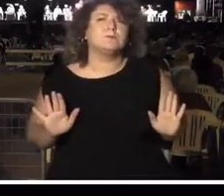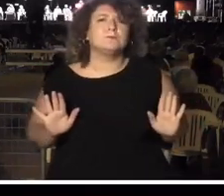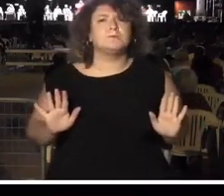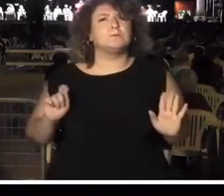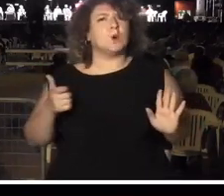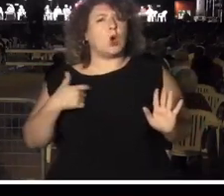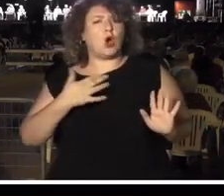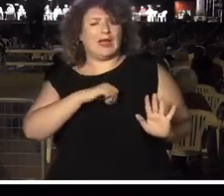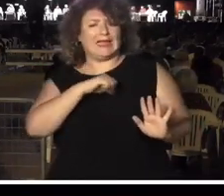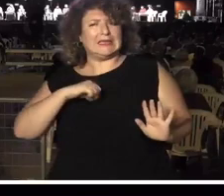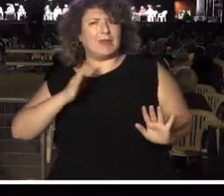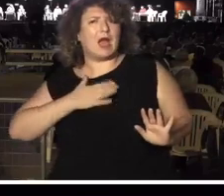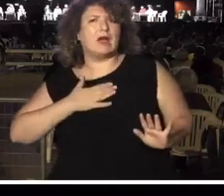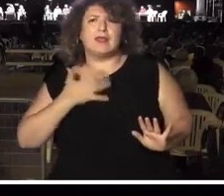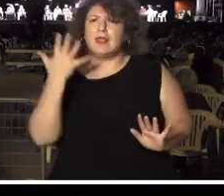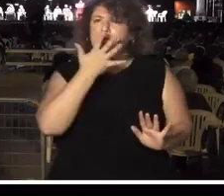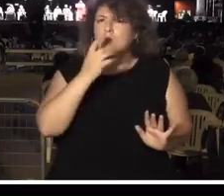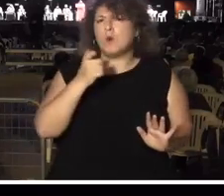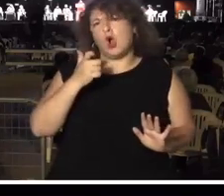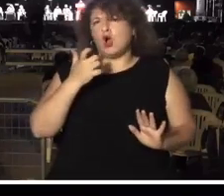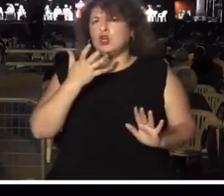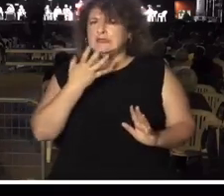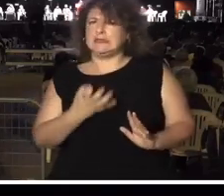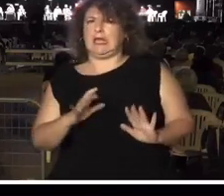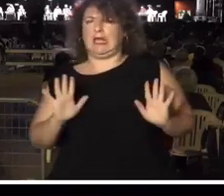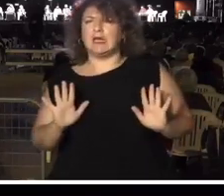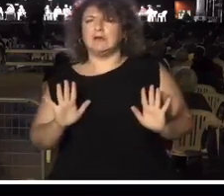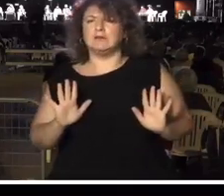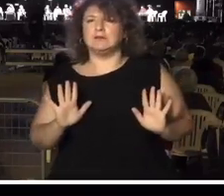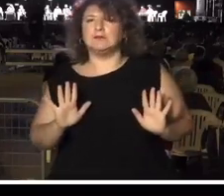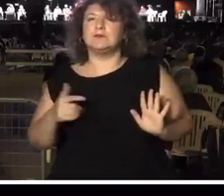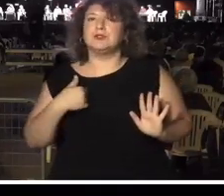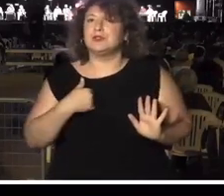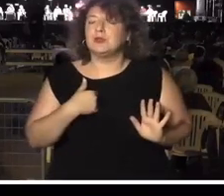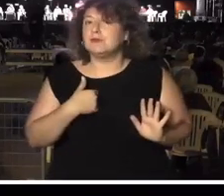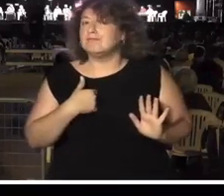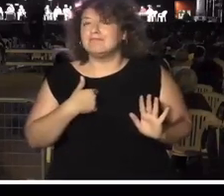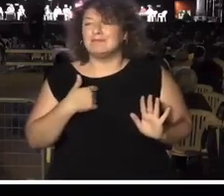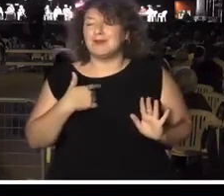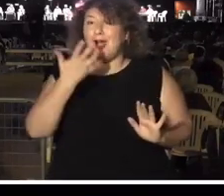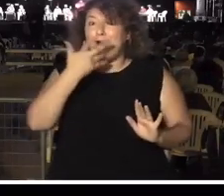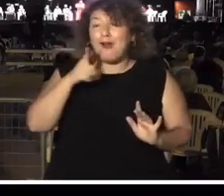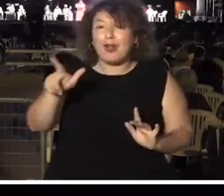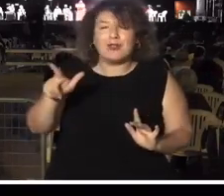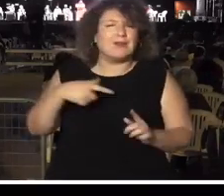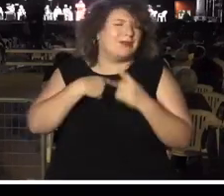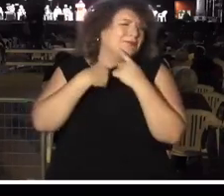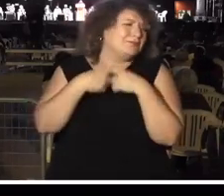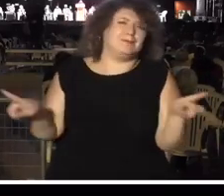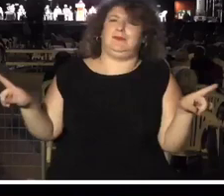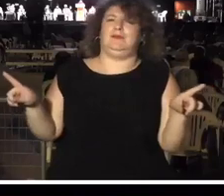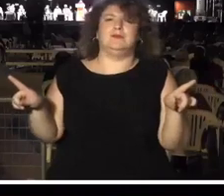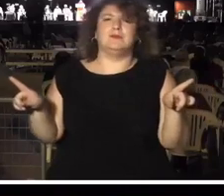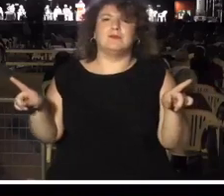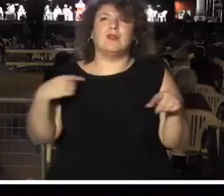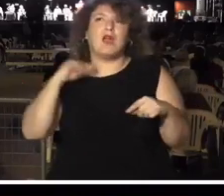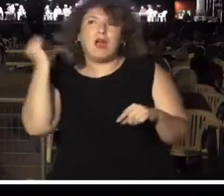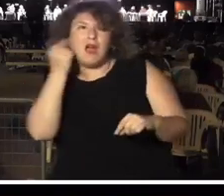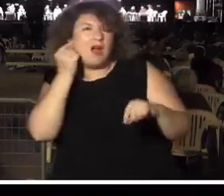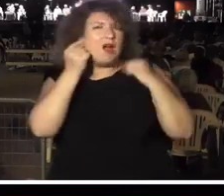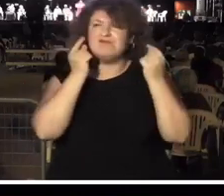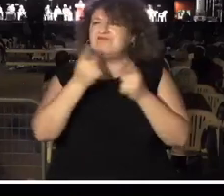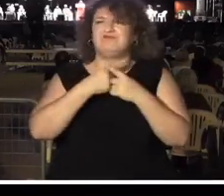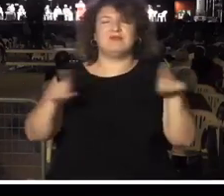celosa de su intimidad, un poco seca a veces, y quiero decir que yo no conocía a ese Julio. Yo conocía a una persona cercana,